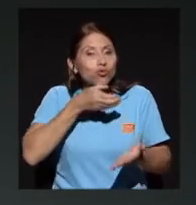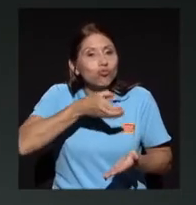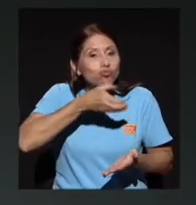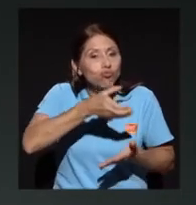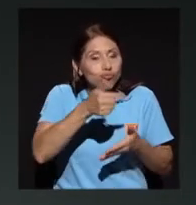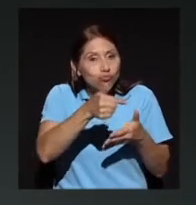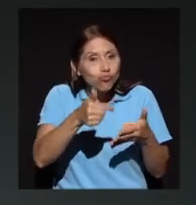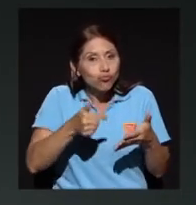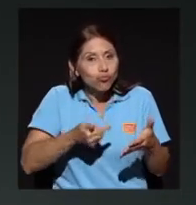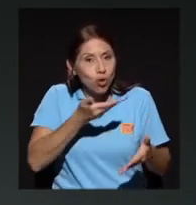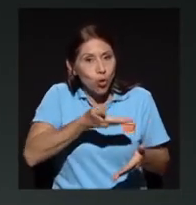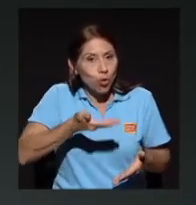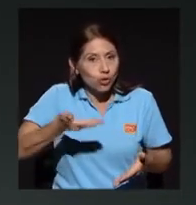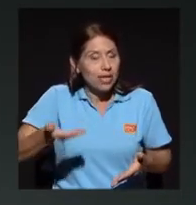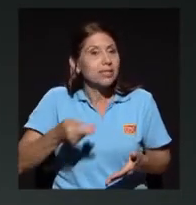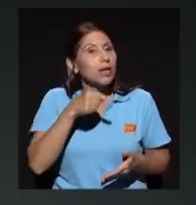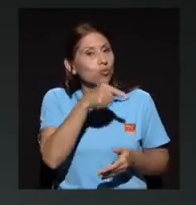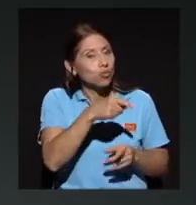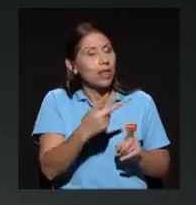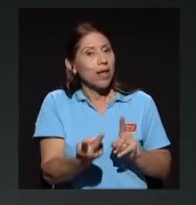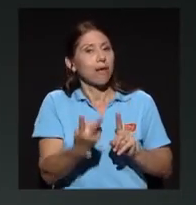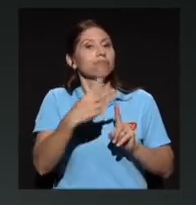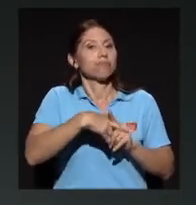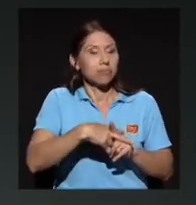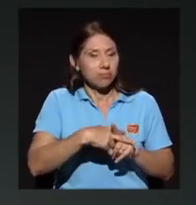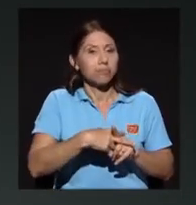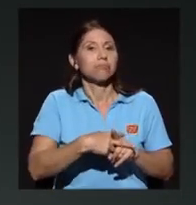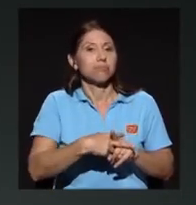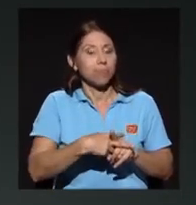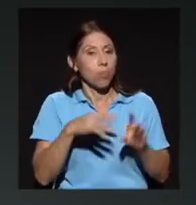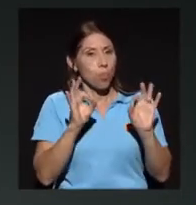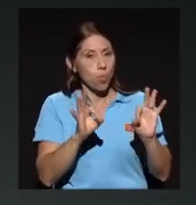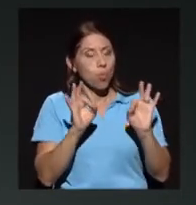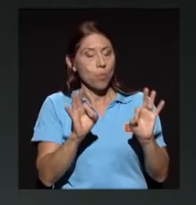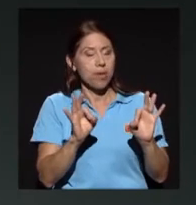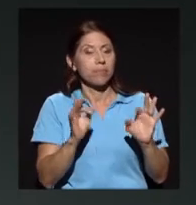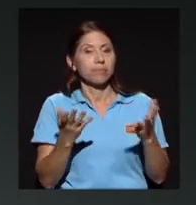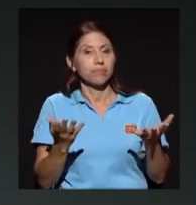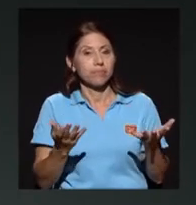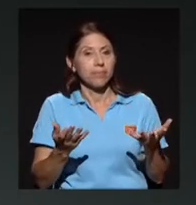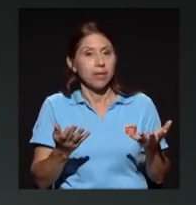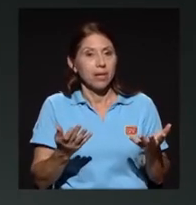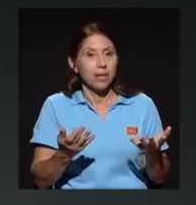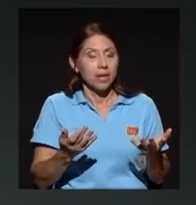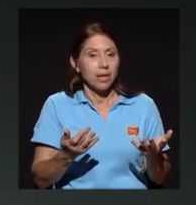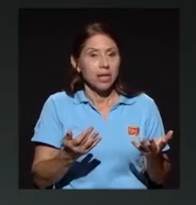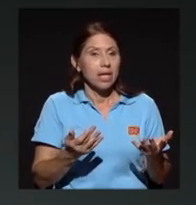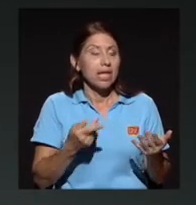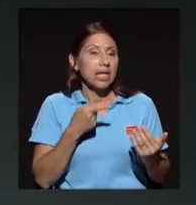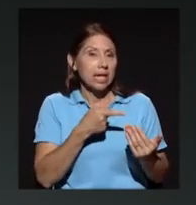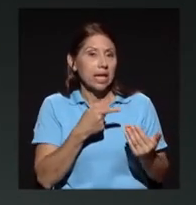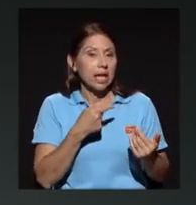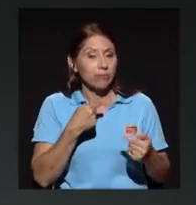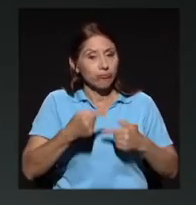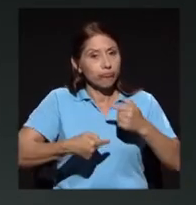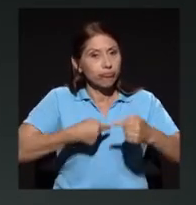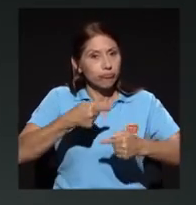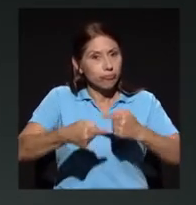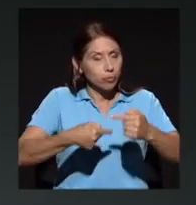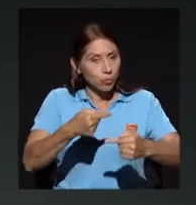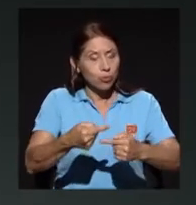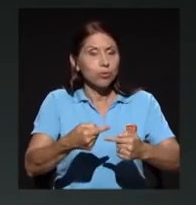cosas que yo creo que se ha puesto muy bien en práctica y que lo llevaron a una